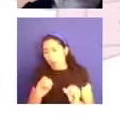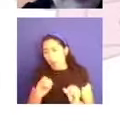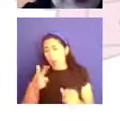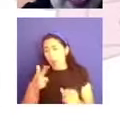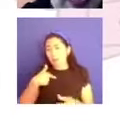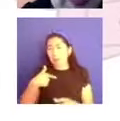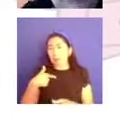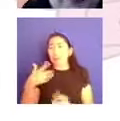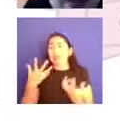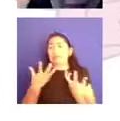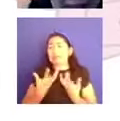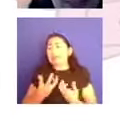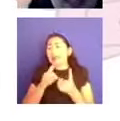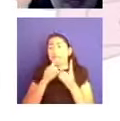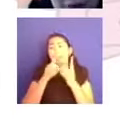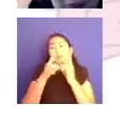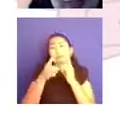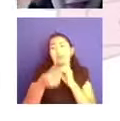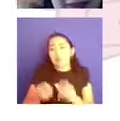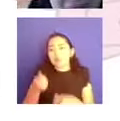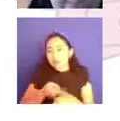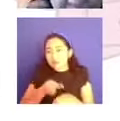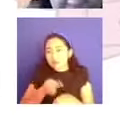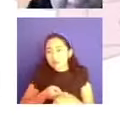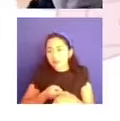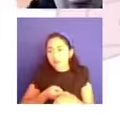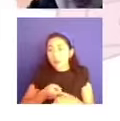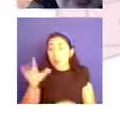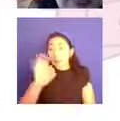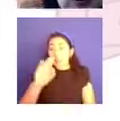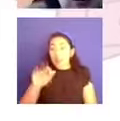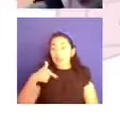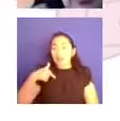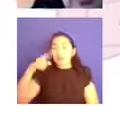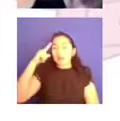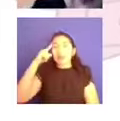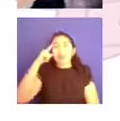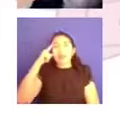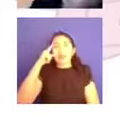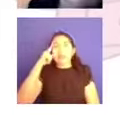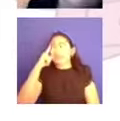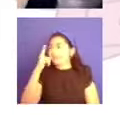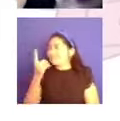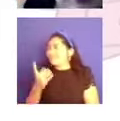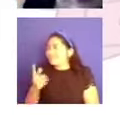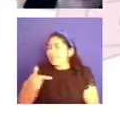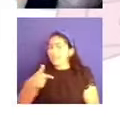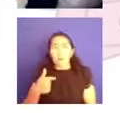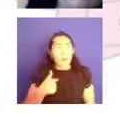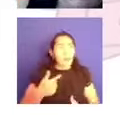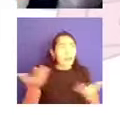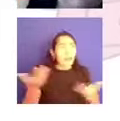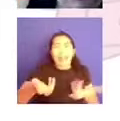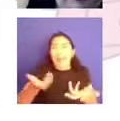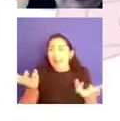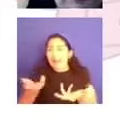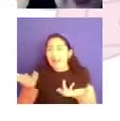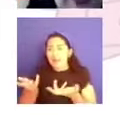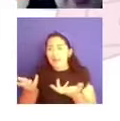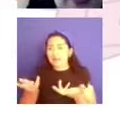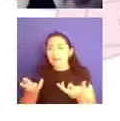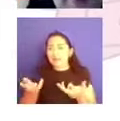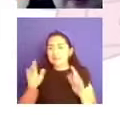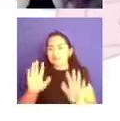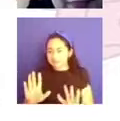bueno, este padecer es una manera, ¿no?, de cómo vivo, cómo lo significo y hay algo que se llama modelo